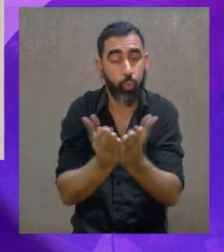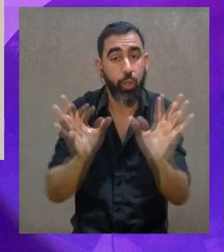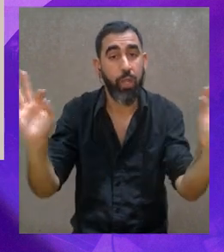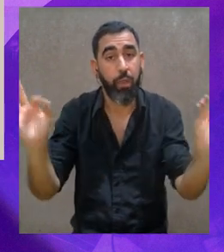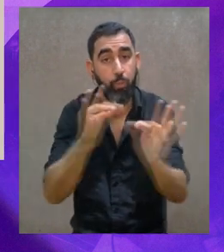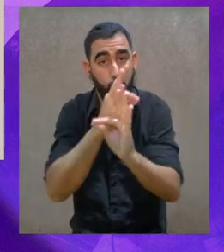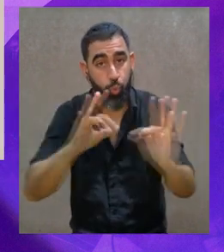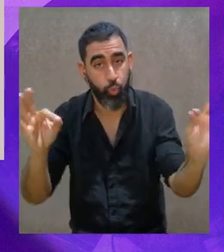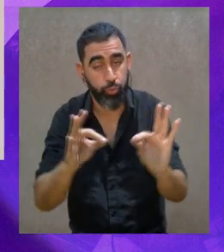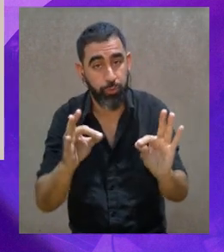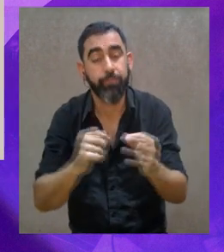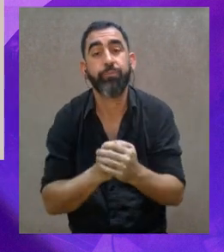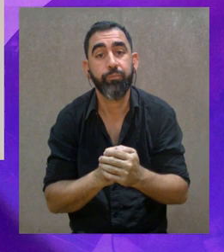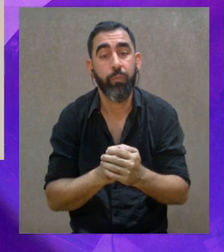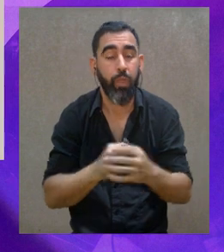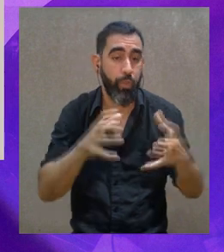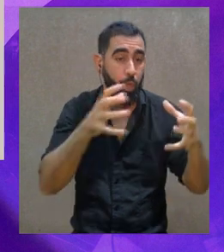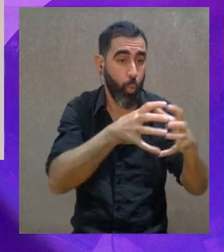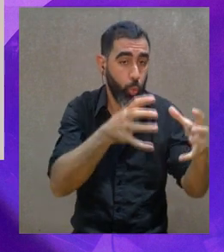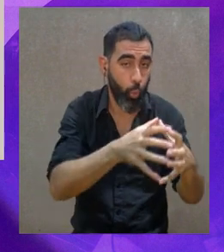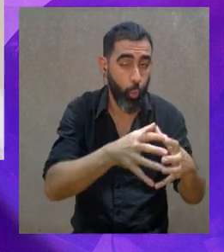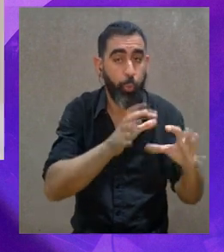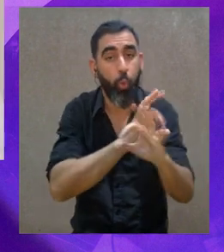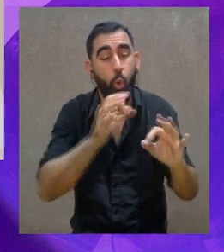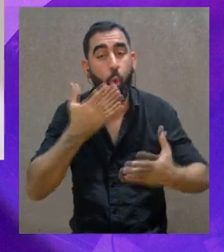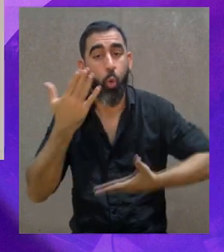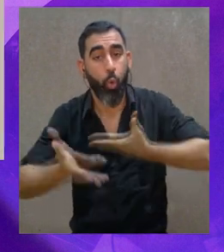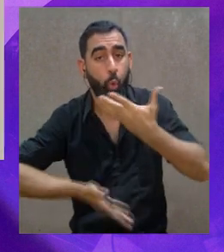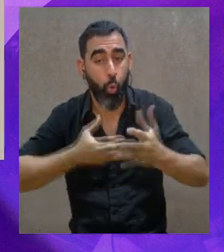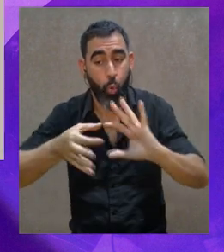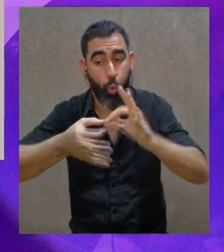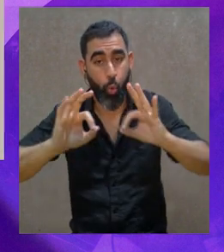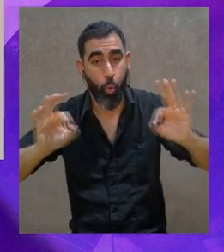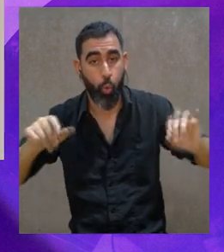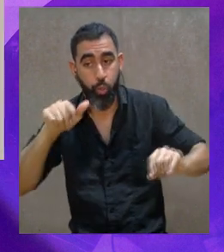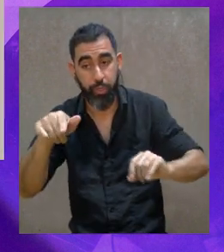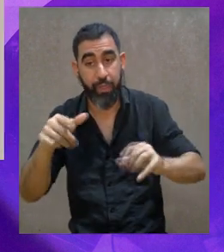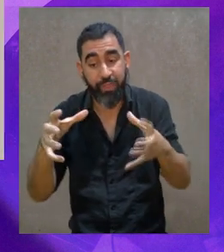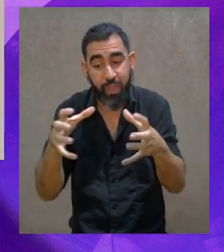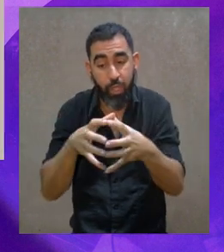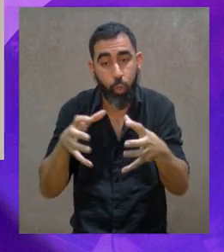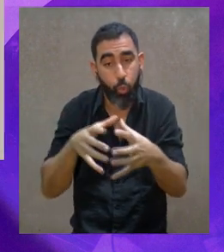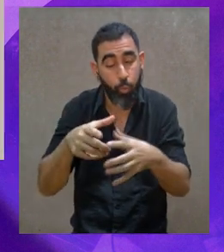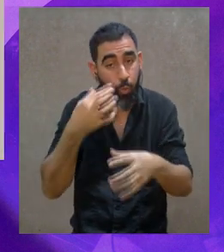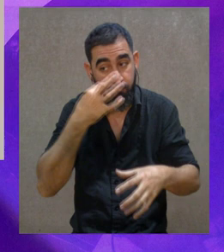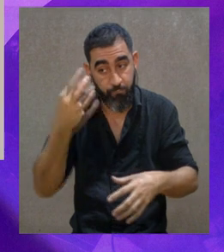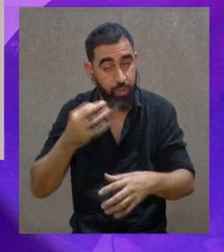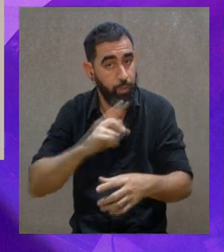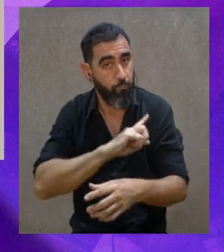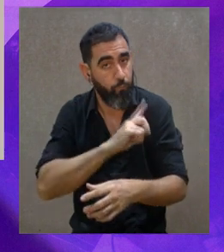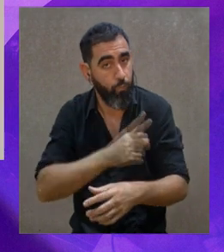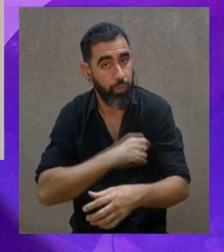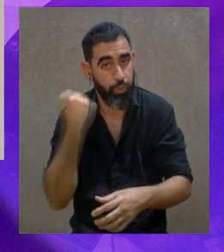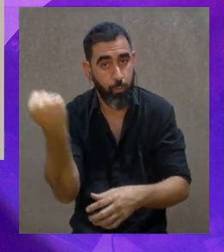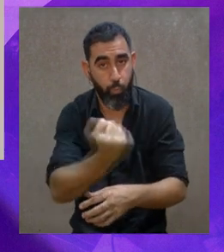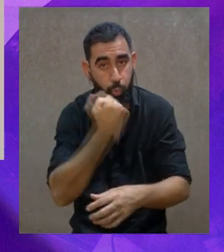al estudio de la música, ya sea desde una orquesta o sea desde un coro, donde lo grupal tiene